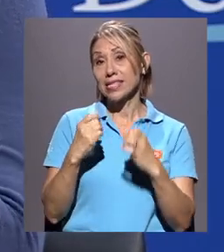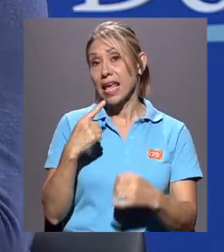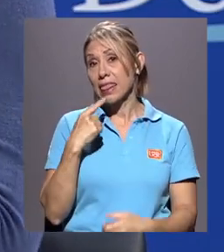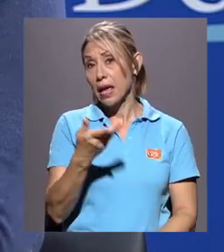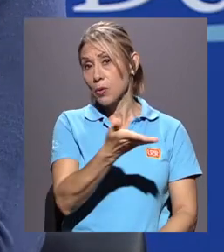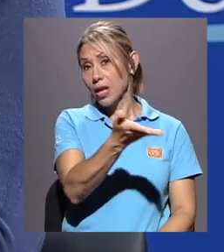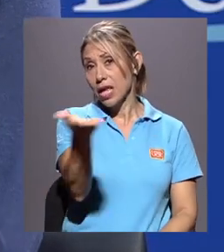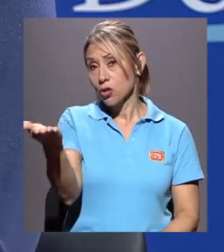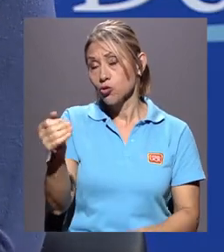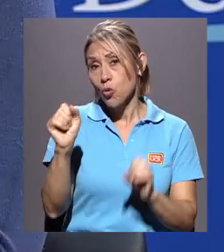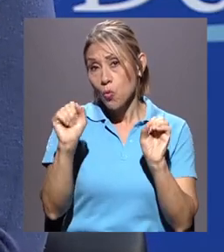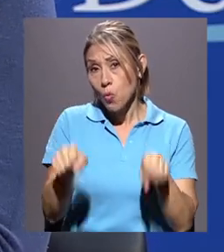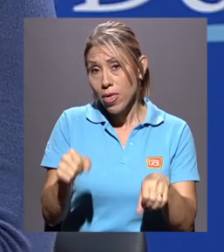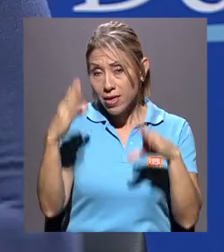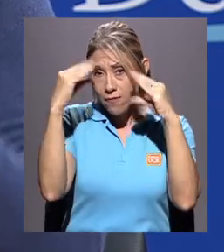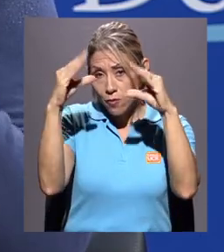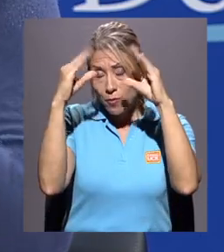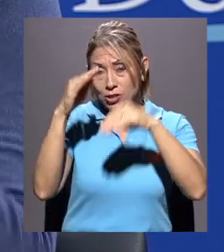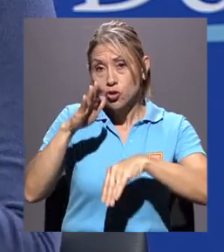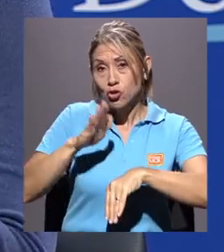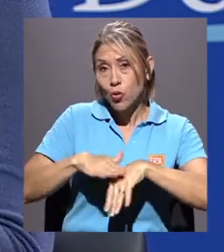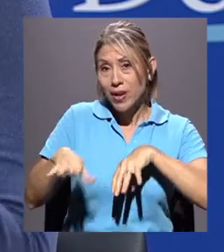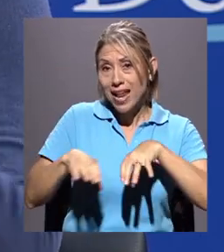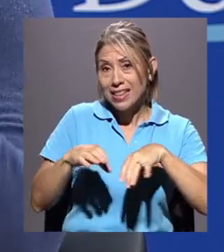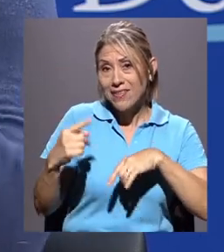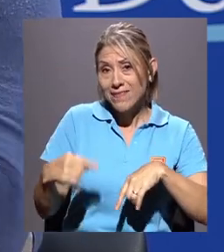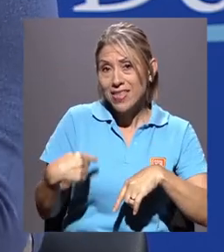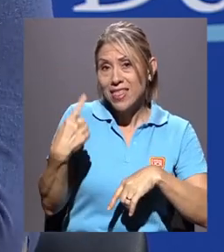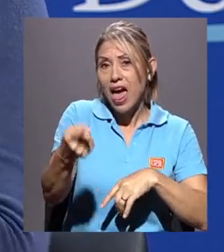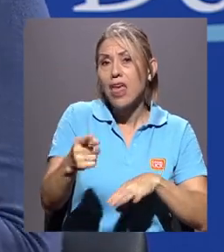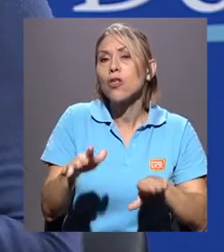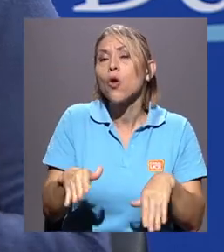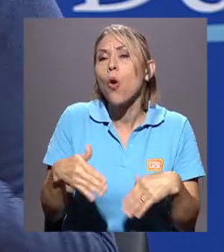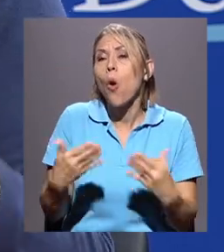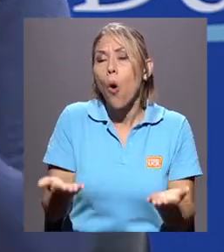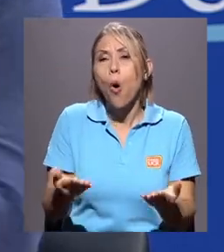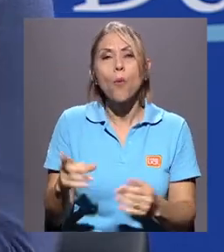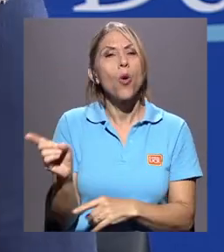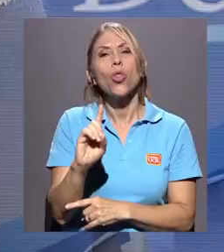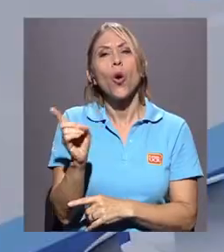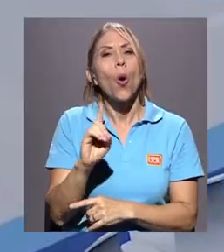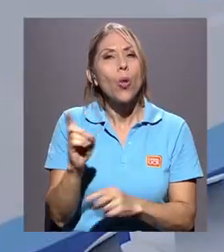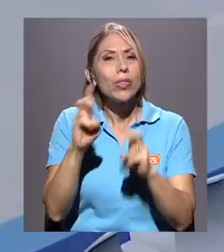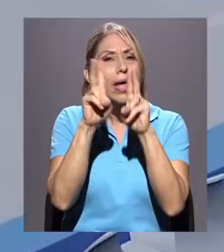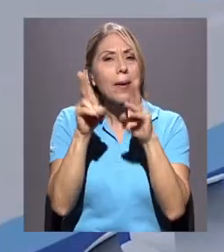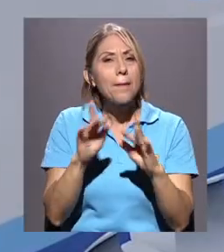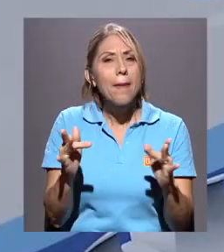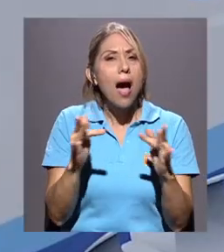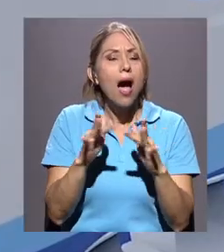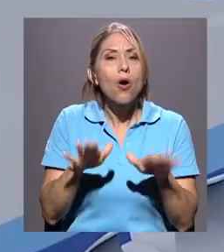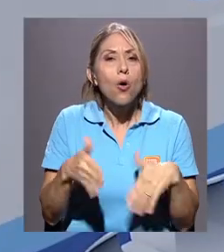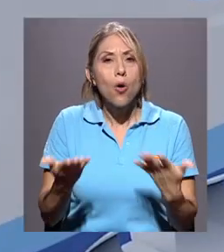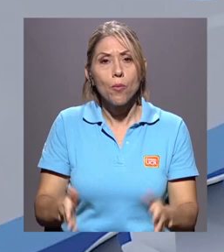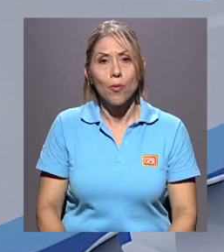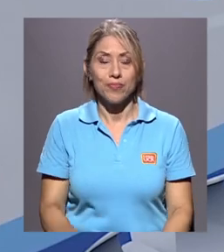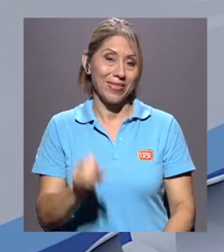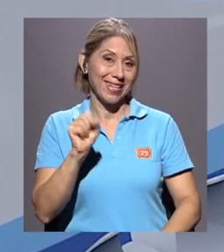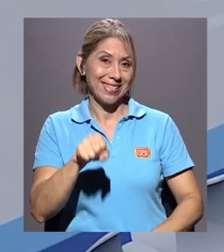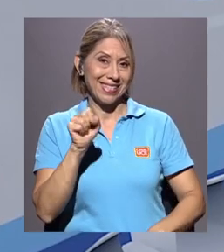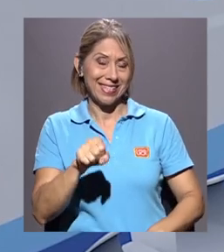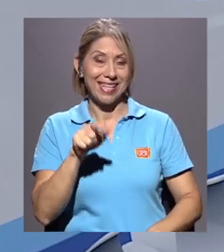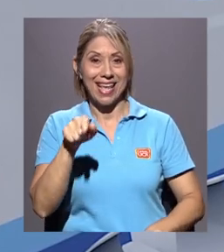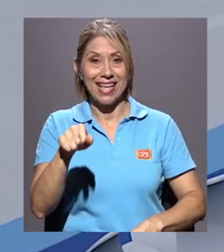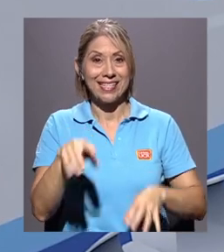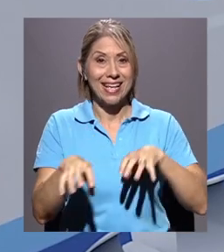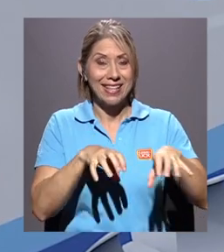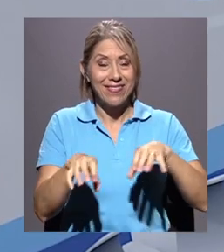cómo pueden buscar información sobre el simposio, dónde los buscan, en algún sitio en internet, cómo. Claro, eso es importantísimo. El simposio, como lo decía